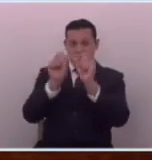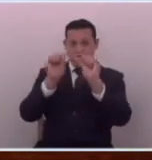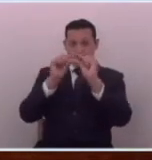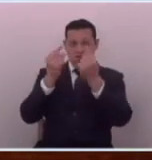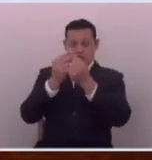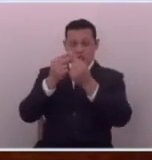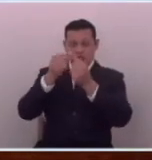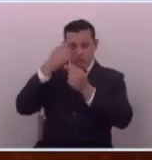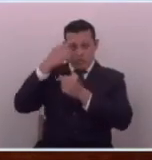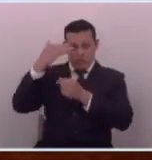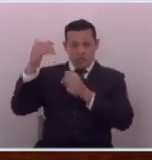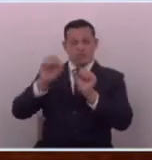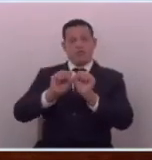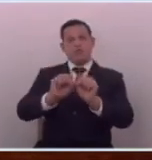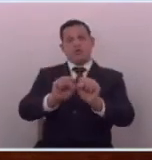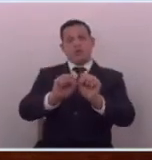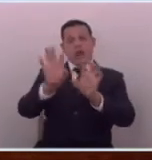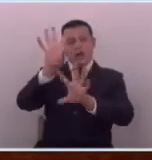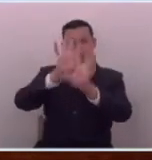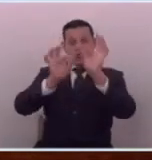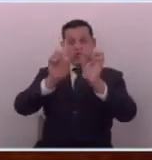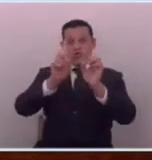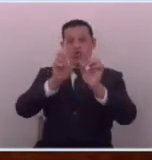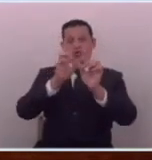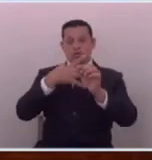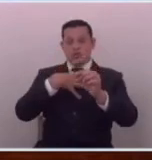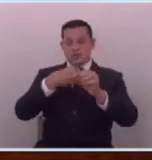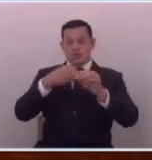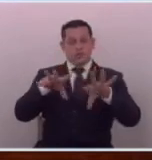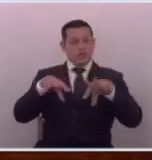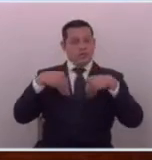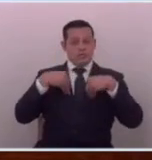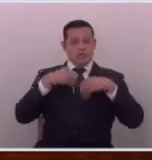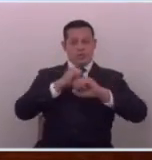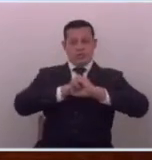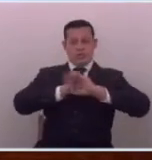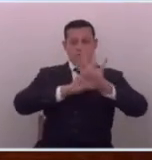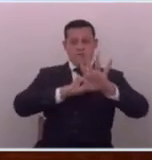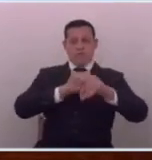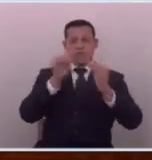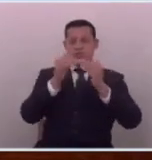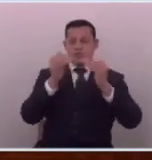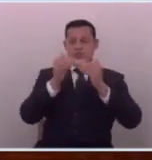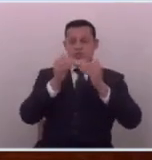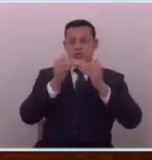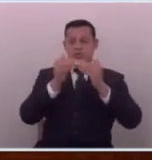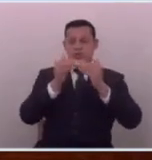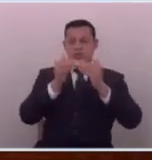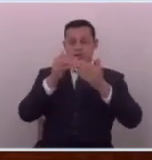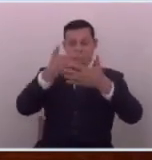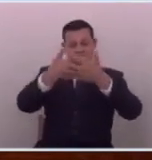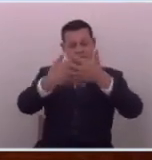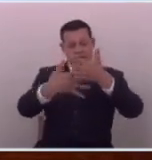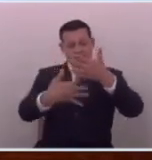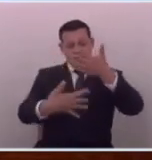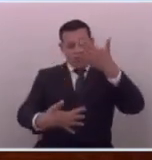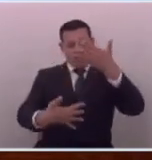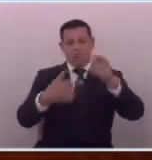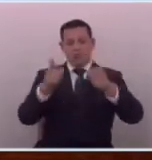murió porque a algunos no les gustó lo que se decía eso vamos a ver si se atreven también a mencionar esos listados